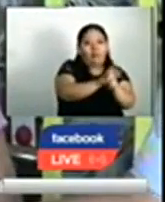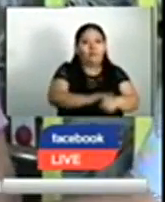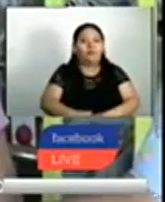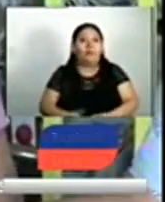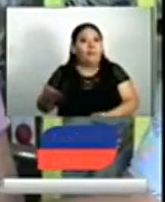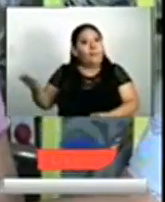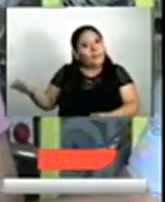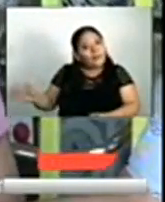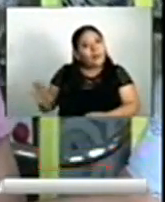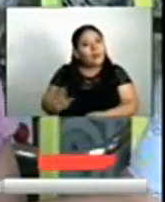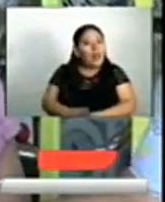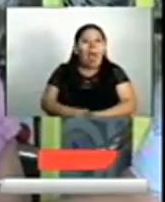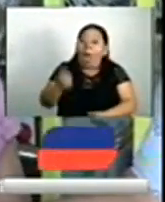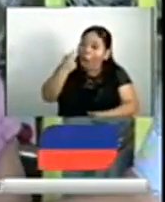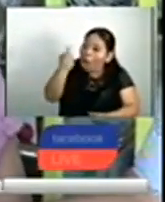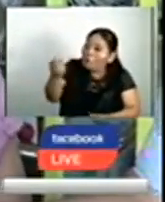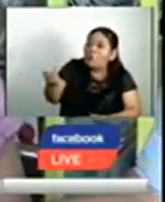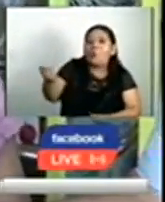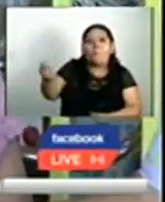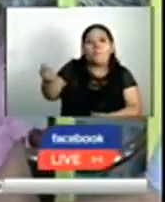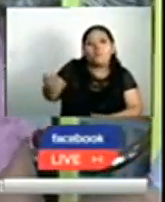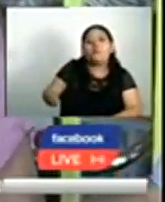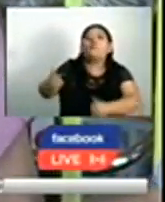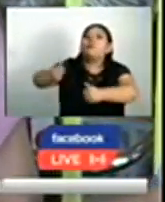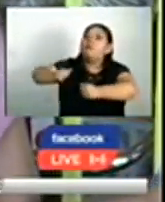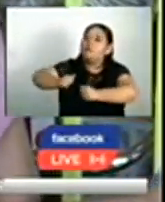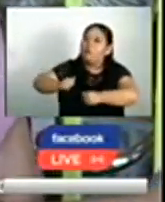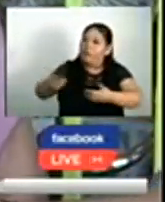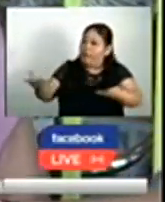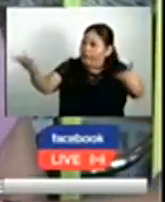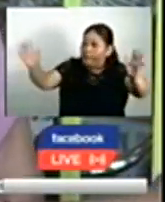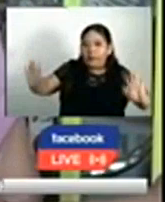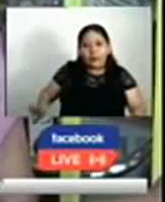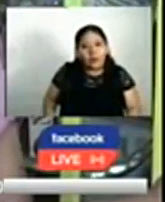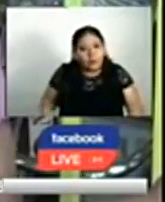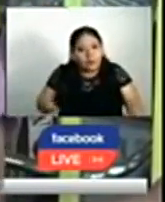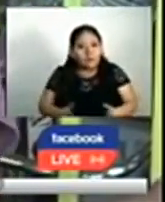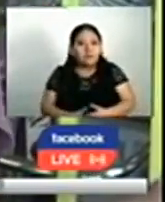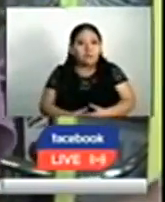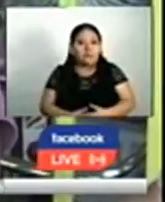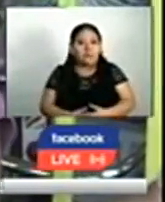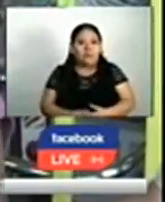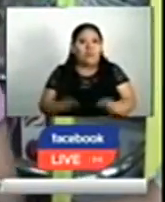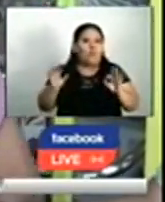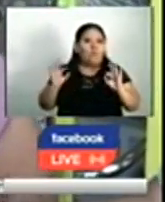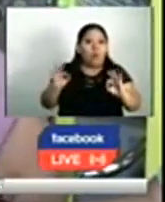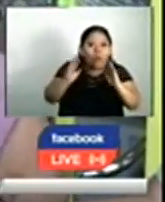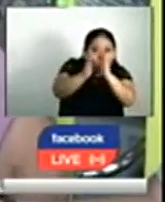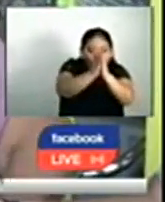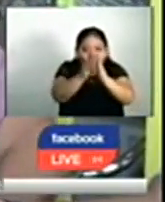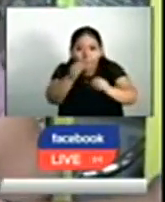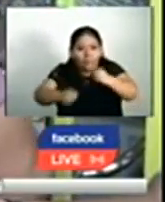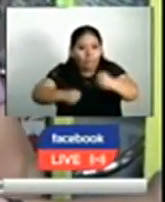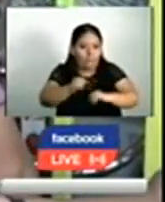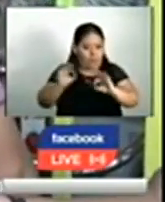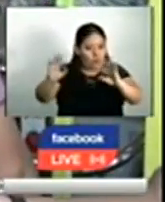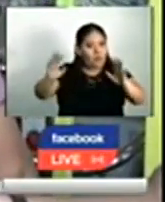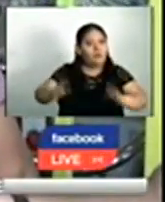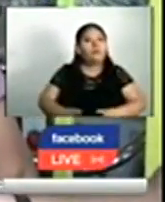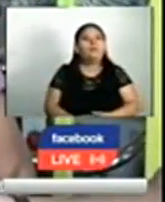gente, uno dice, ay, viene la policía, vienen los soldados, pero si ya andan haciendo eso, es mejor de esconderse y correrse, ¿no le parece?